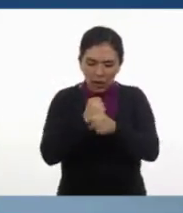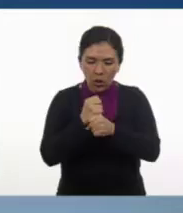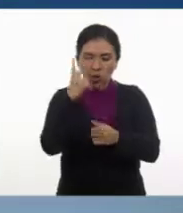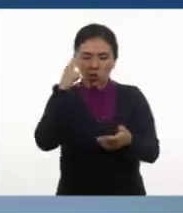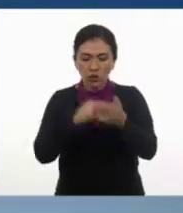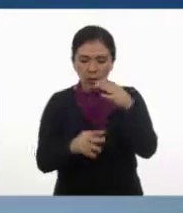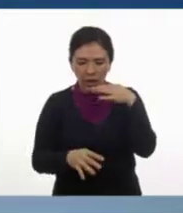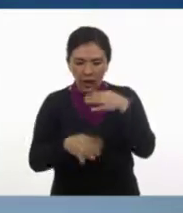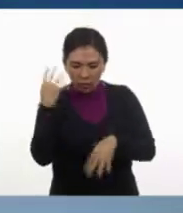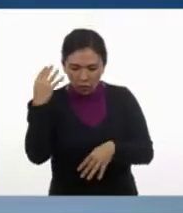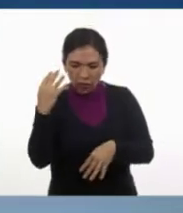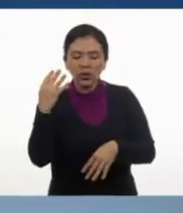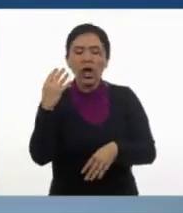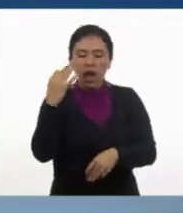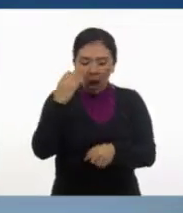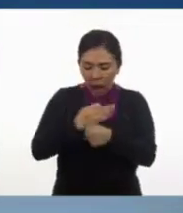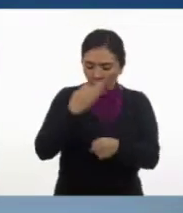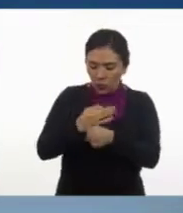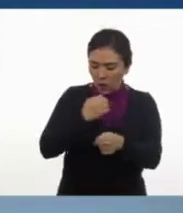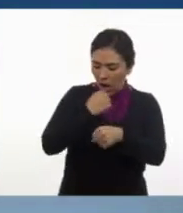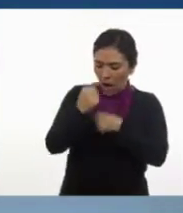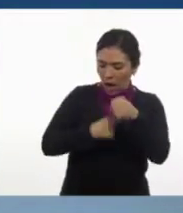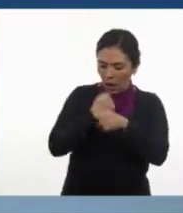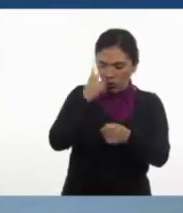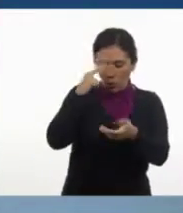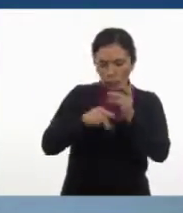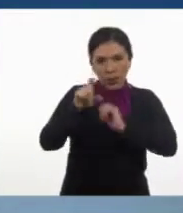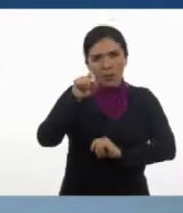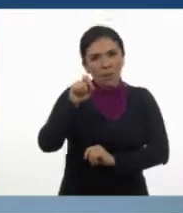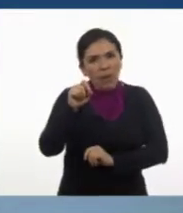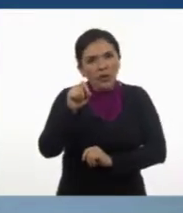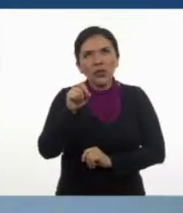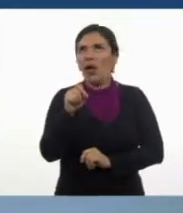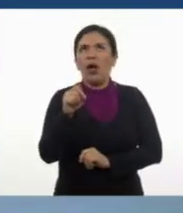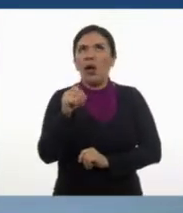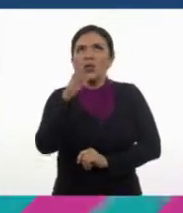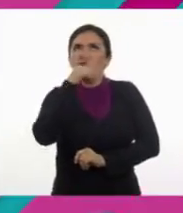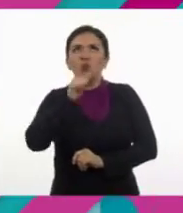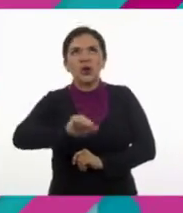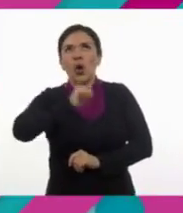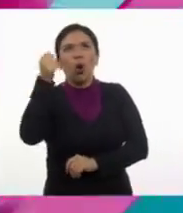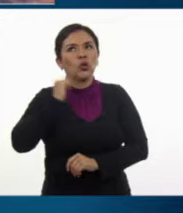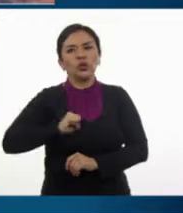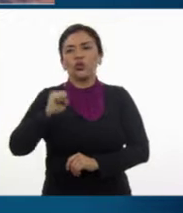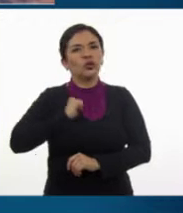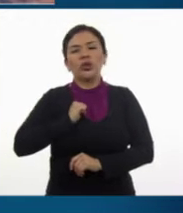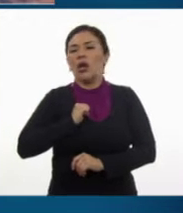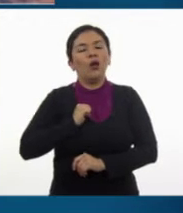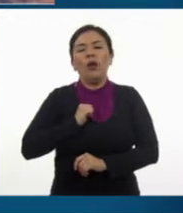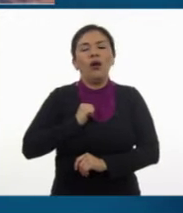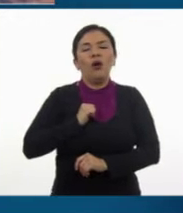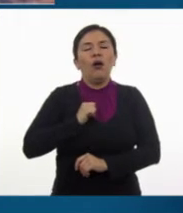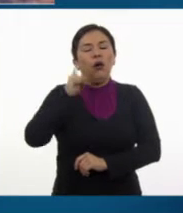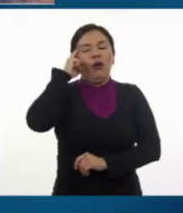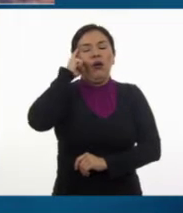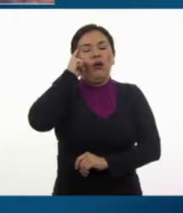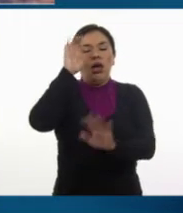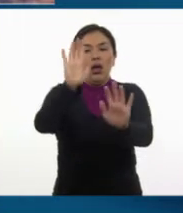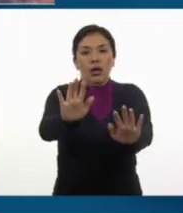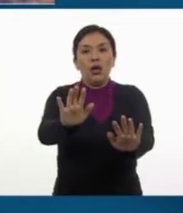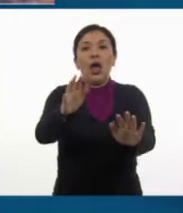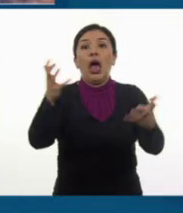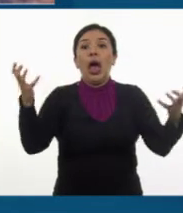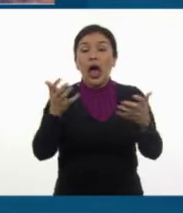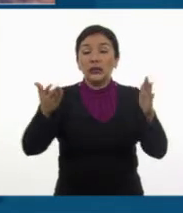catorce. Y ahorita ya estamos en dos mil veinte. Ah, ya no alcanzaría para otro siglo. Entonces, ya lo tengo, maestra, se